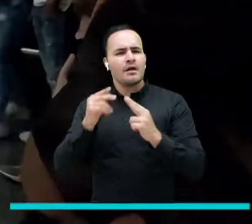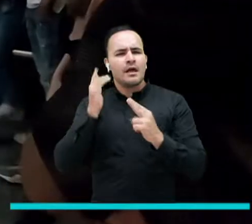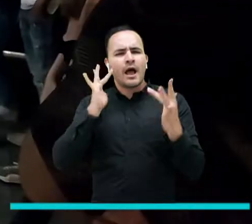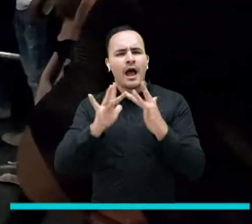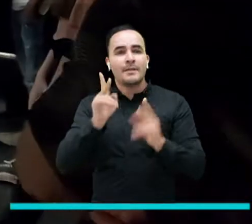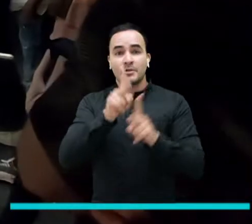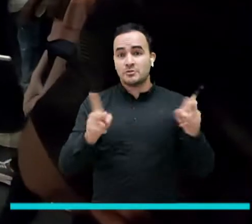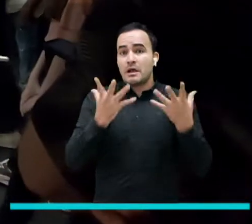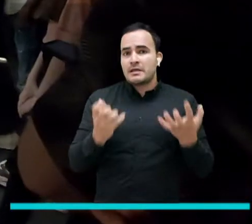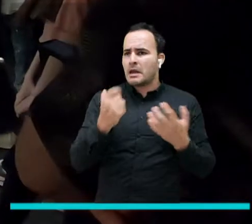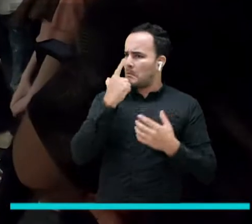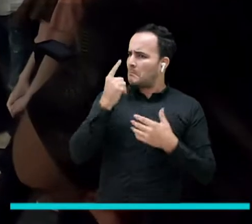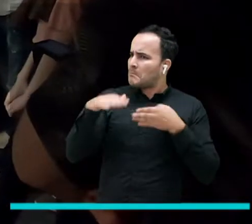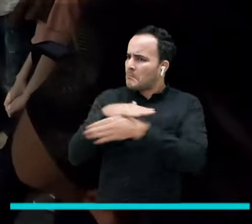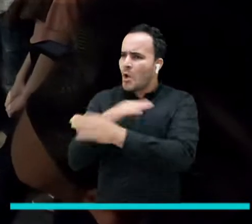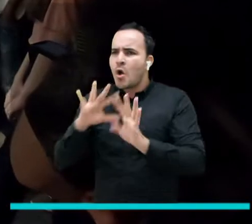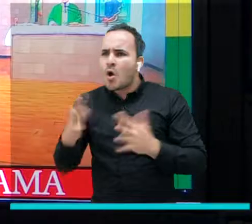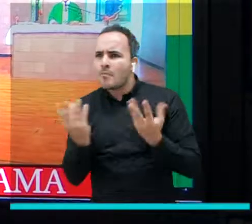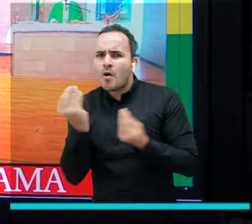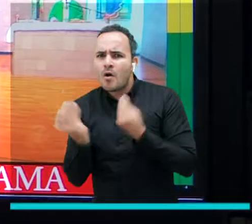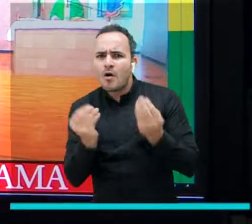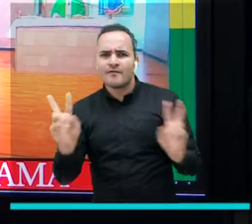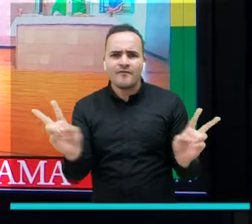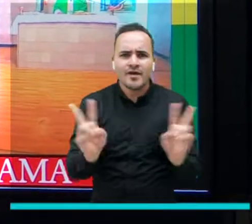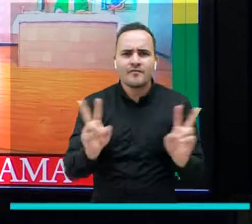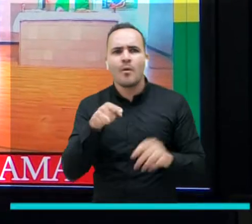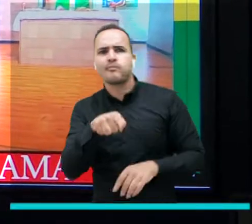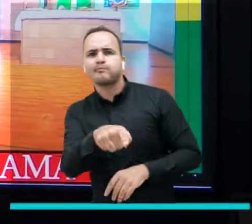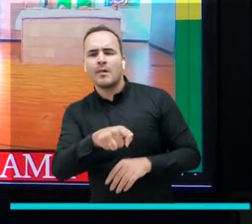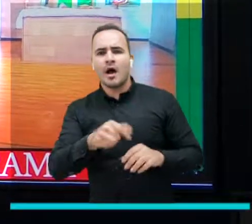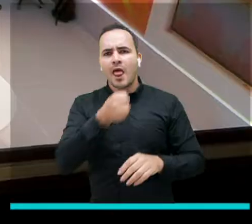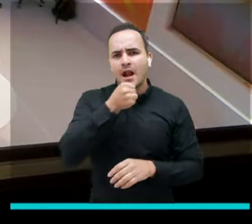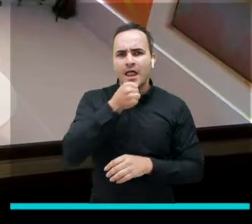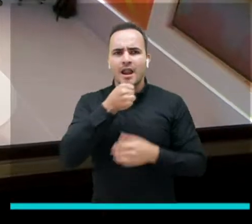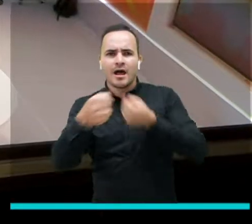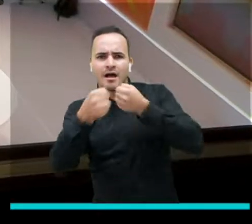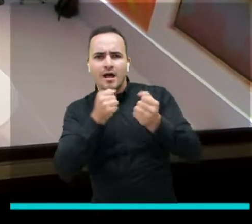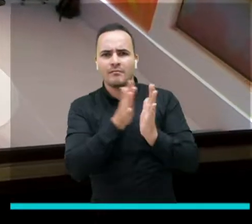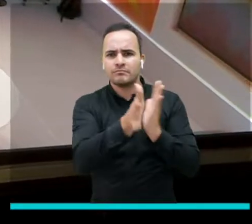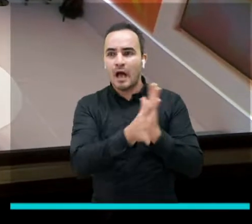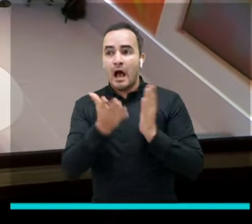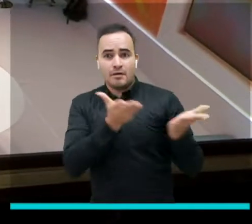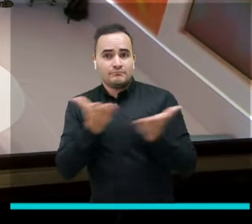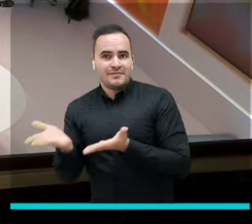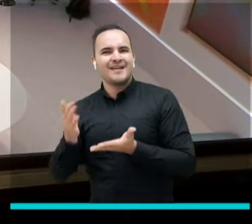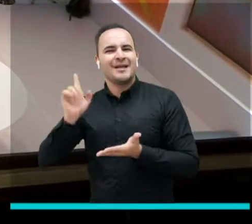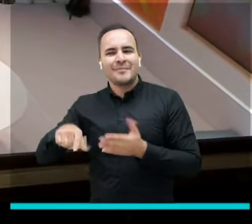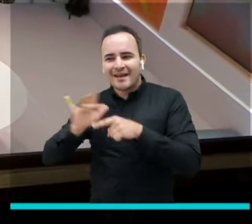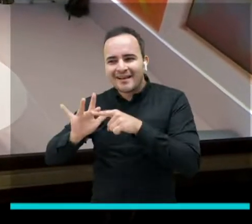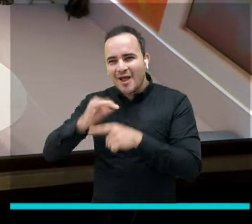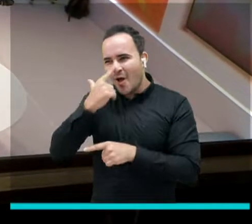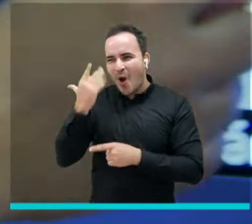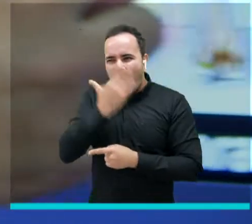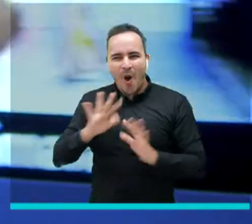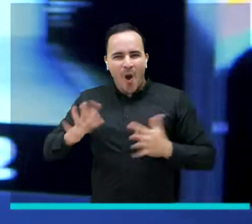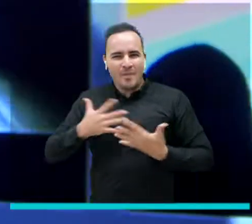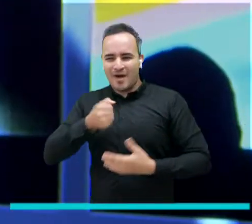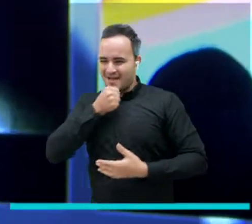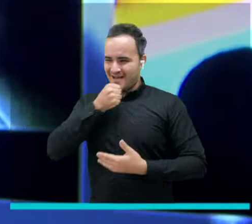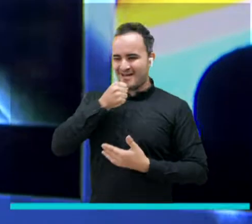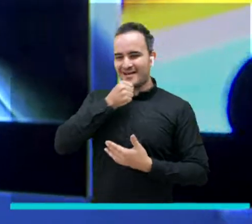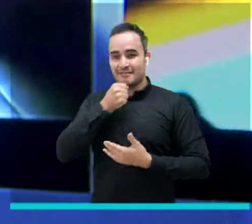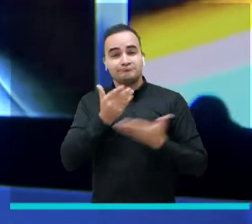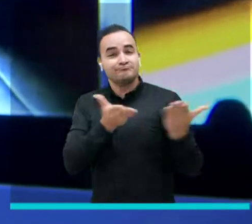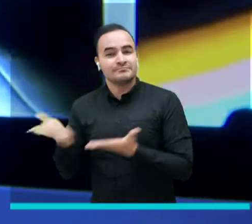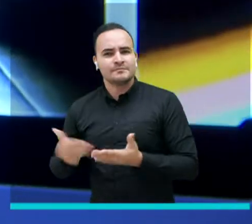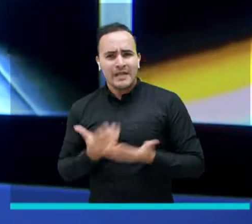visitantes ver la producción de los contenidos en vivo y en directo conocer a los presentadores y realizar sus propias producciones de televisión para